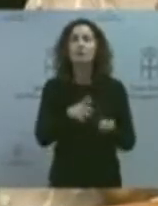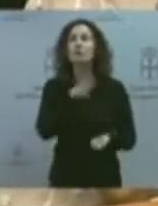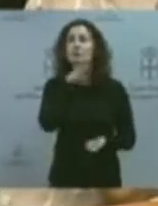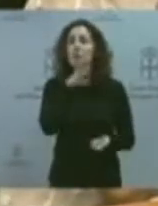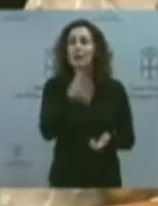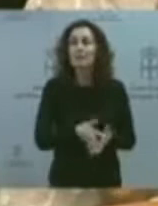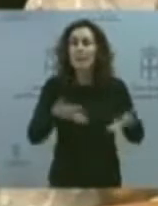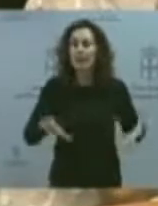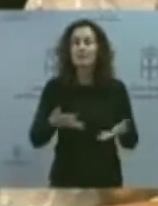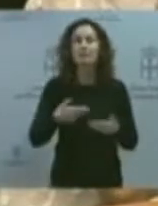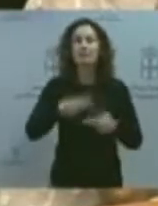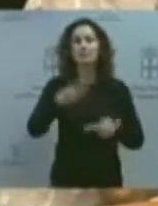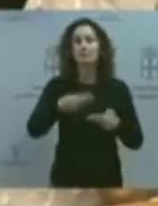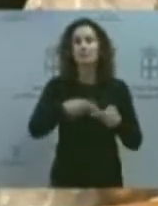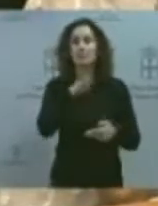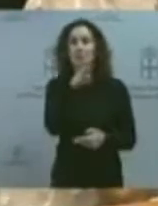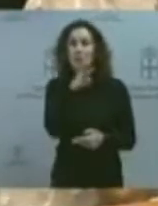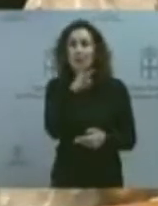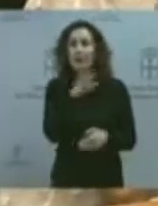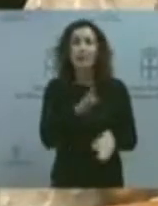tramos de pago de peaje en Galicia,